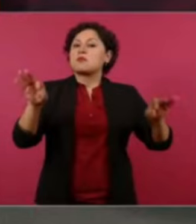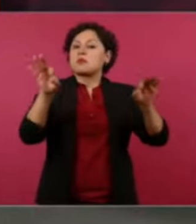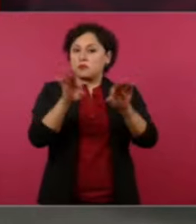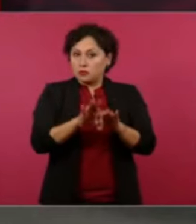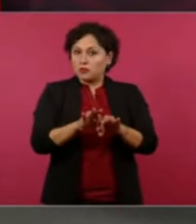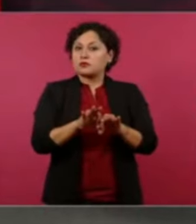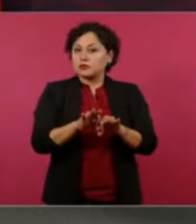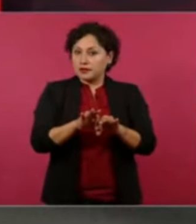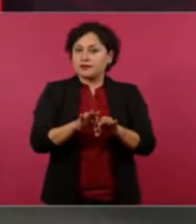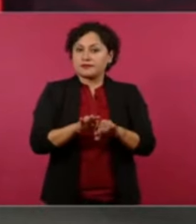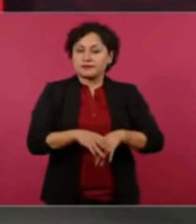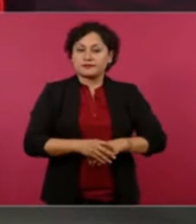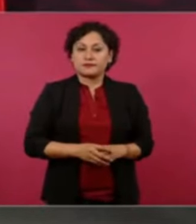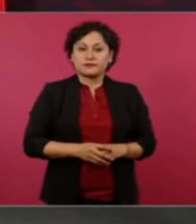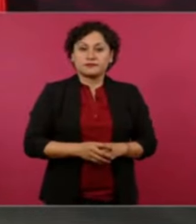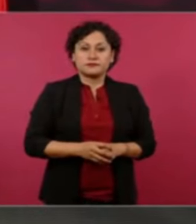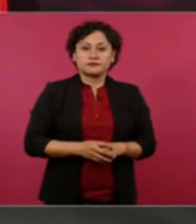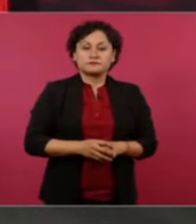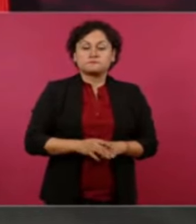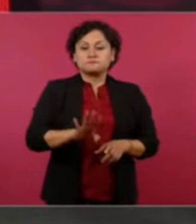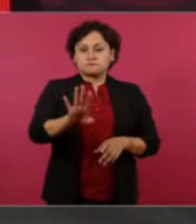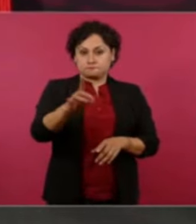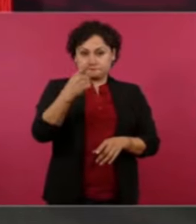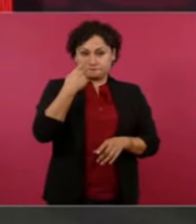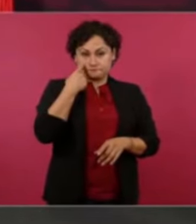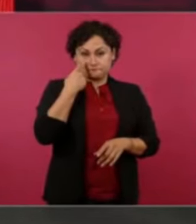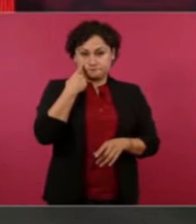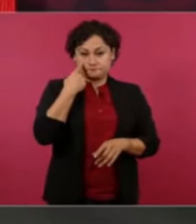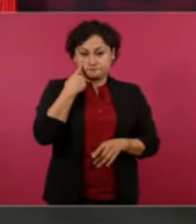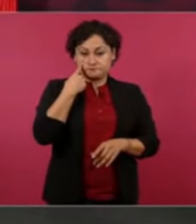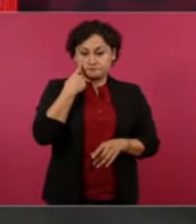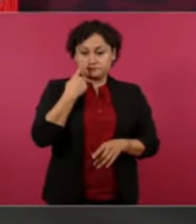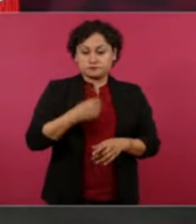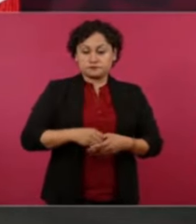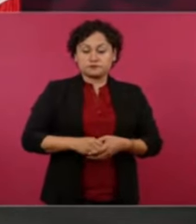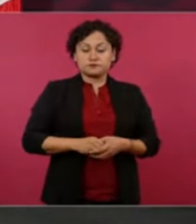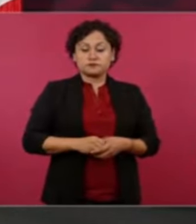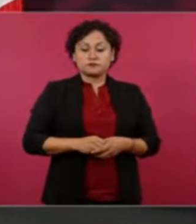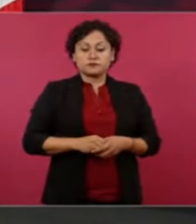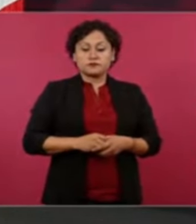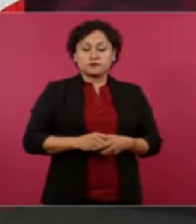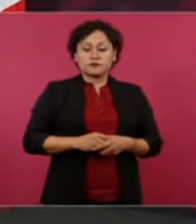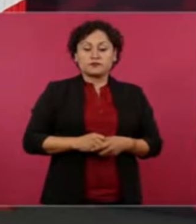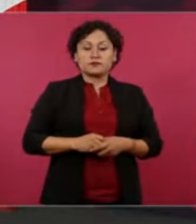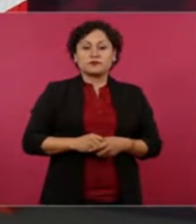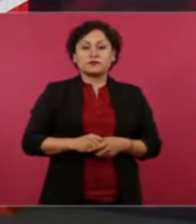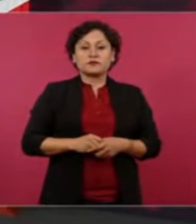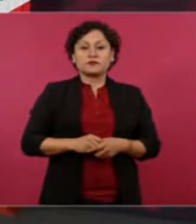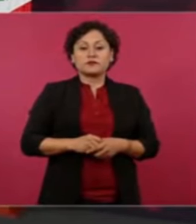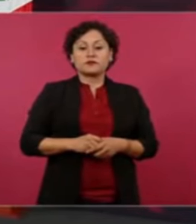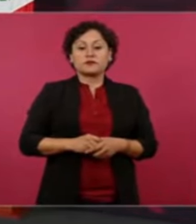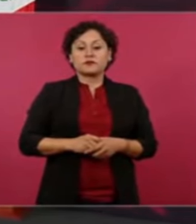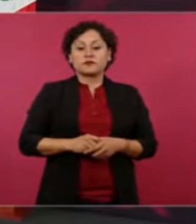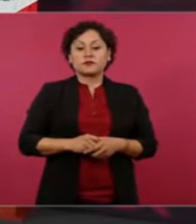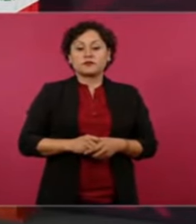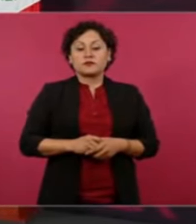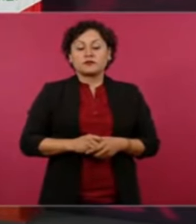el 75 76 ahora lo vamos a